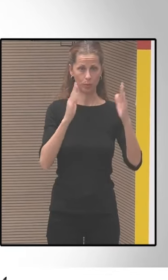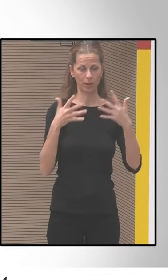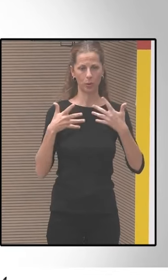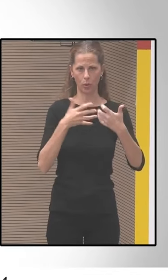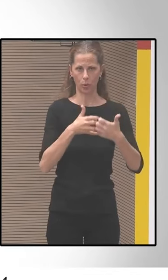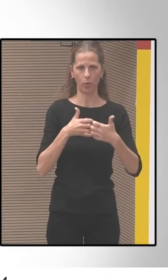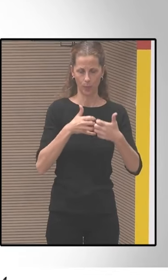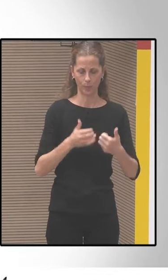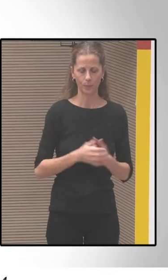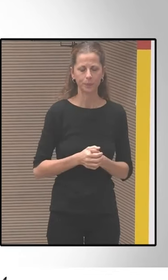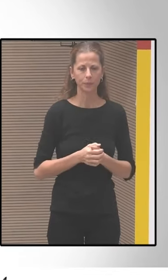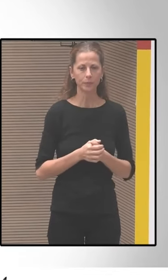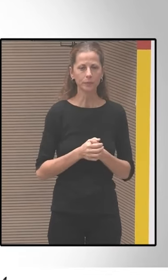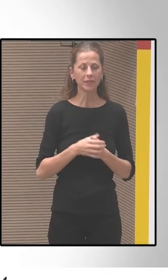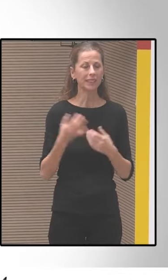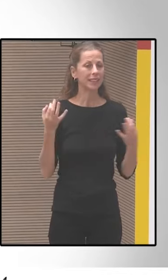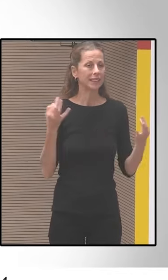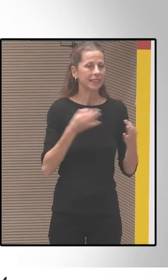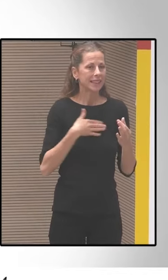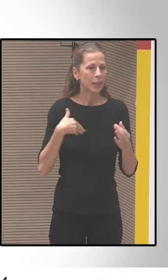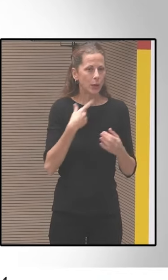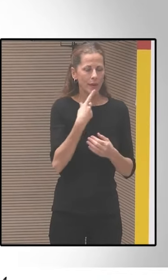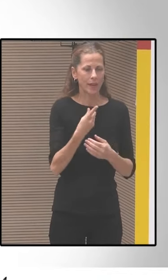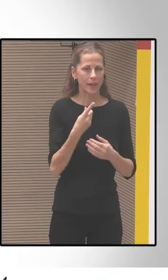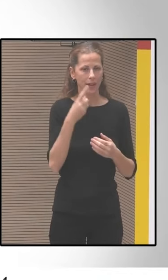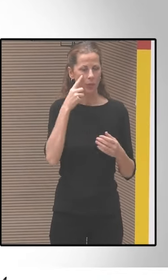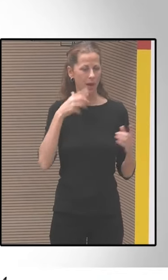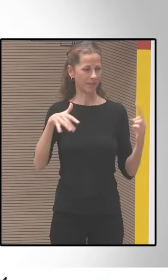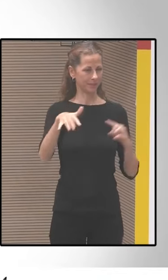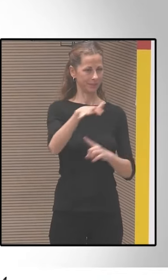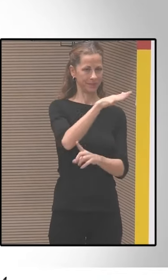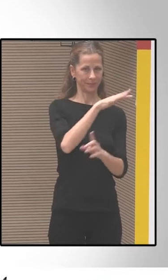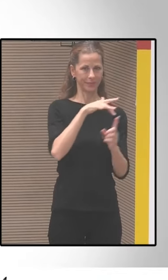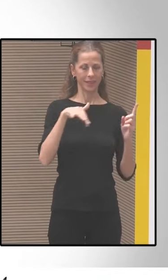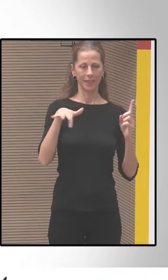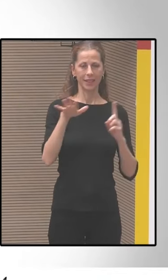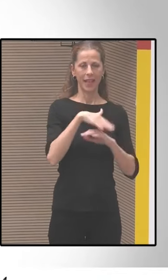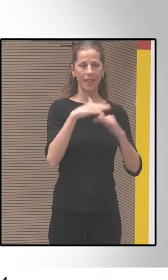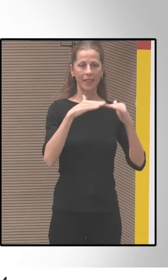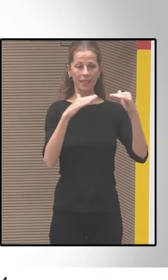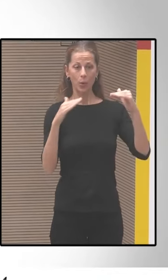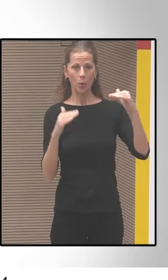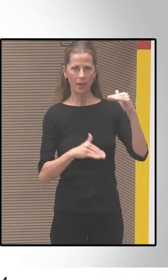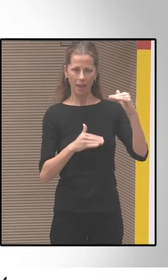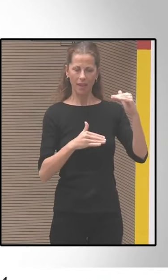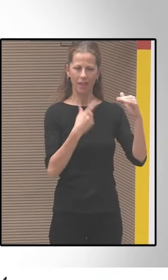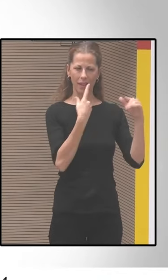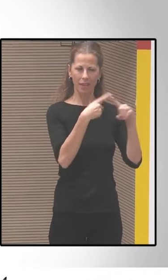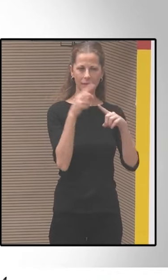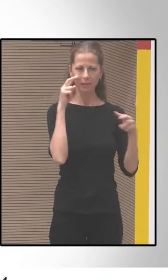todo este paisaje de desigualdad de alguna manera nos está mostrando que